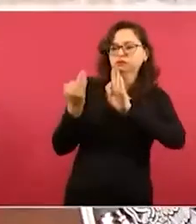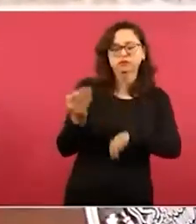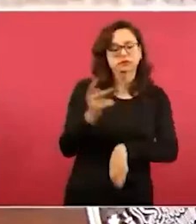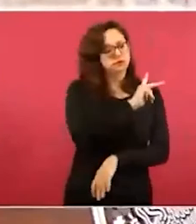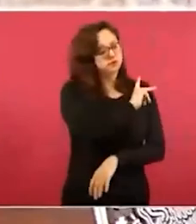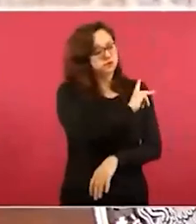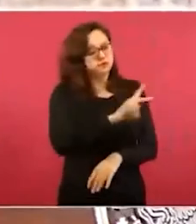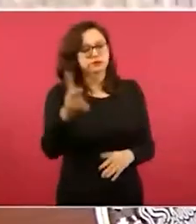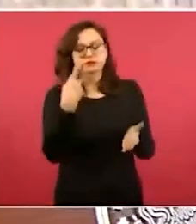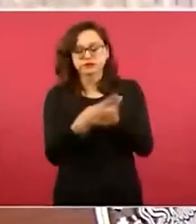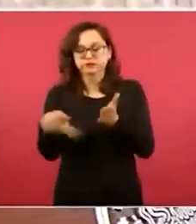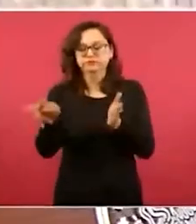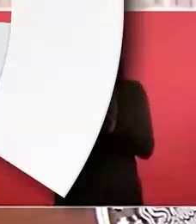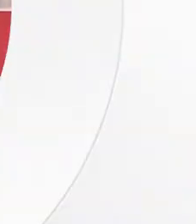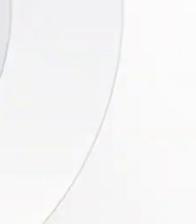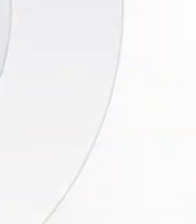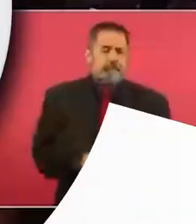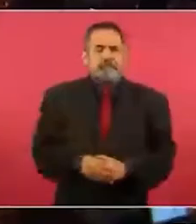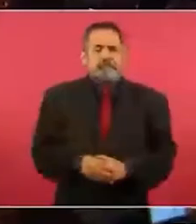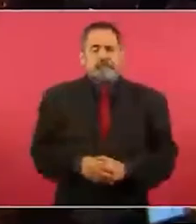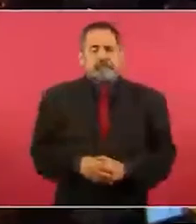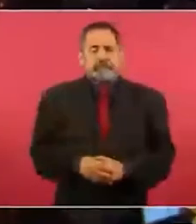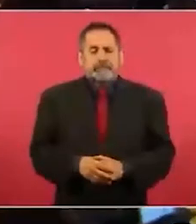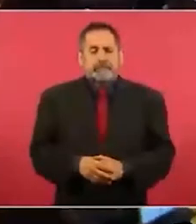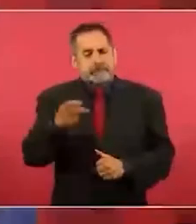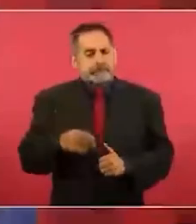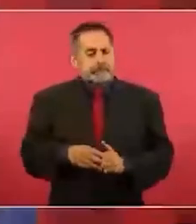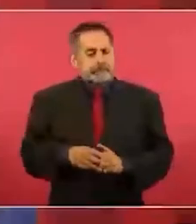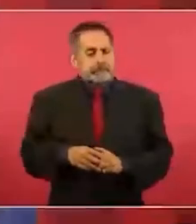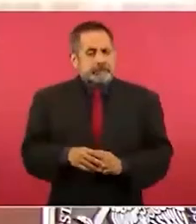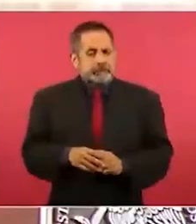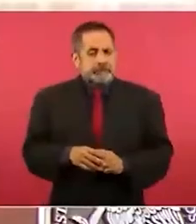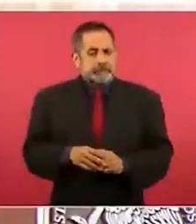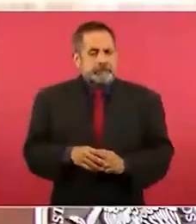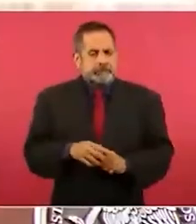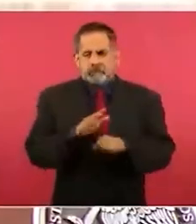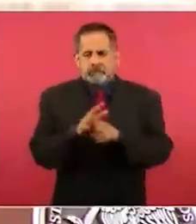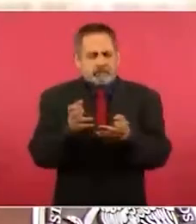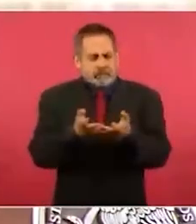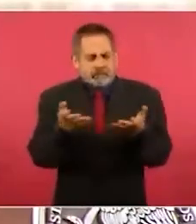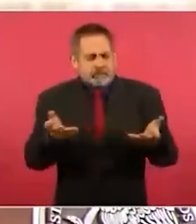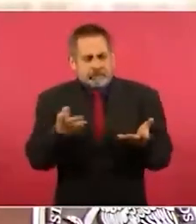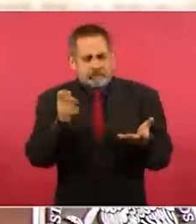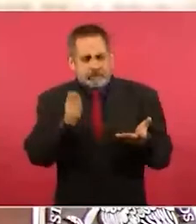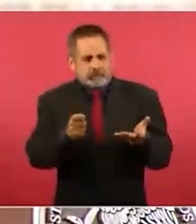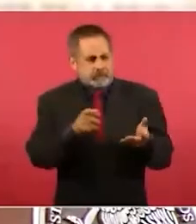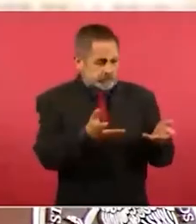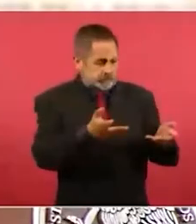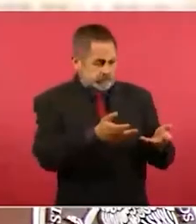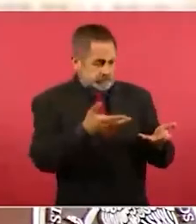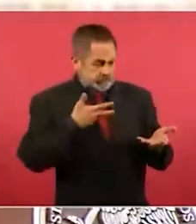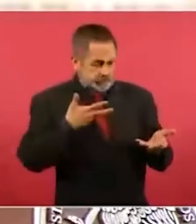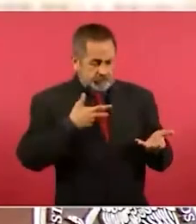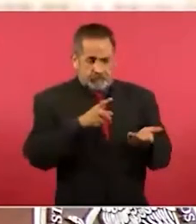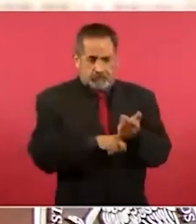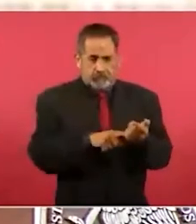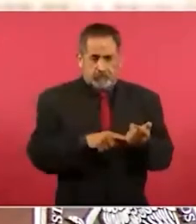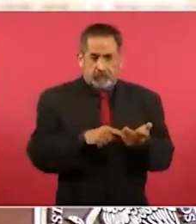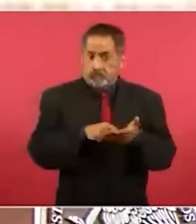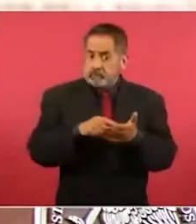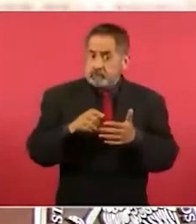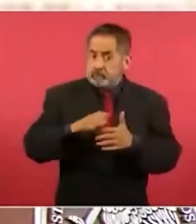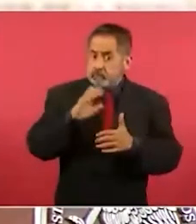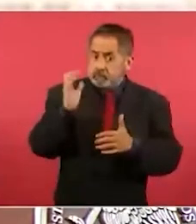Sus Bases Nada más Hay que ver Qué terrenos Se tienen Si ya se